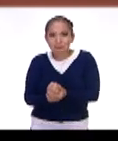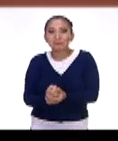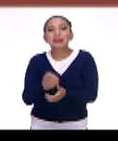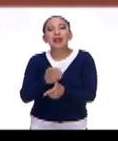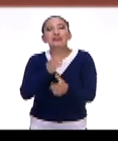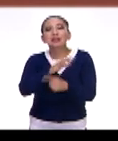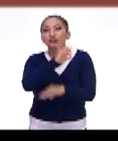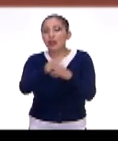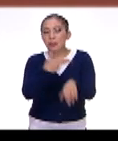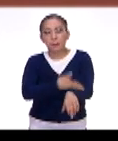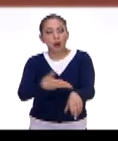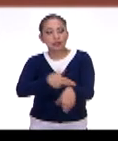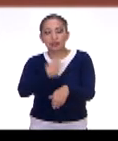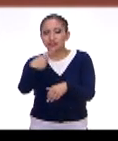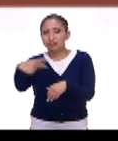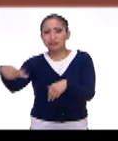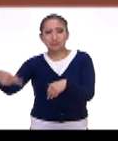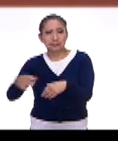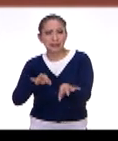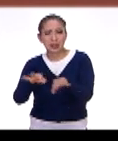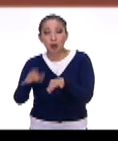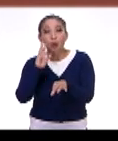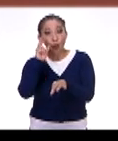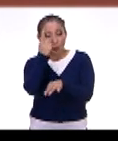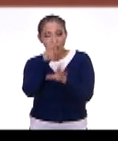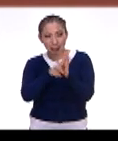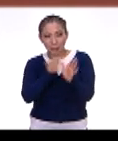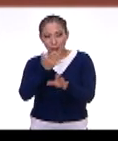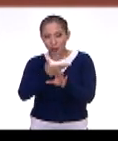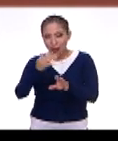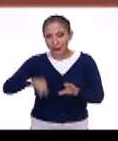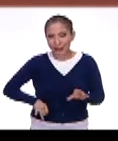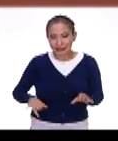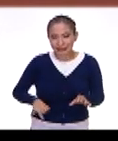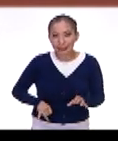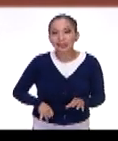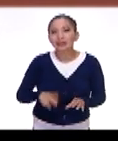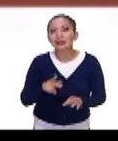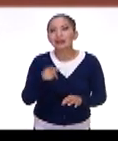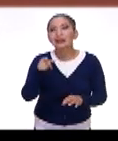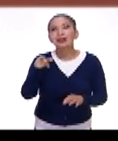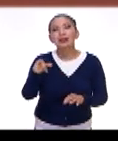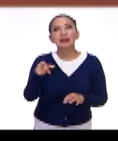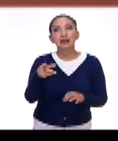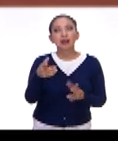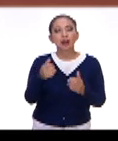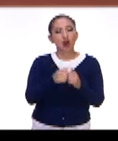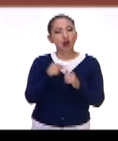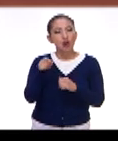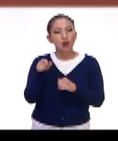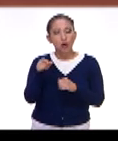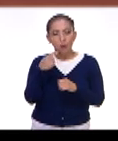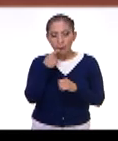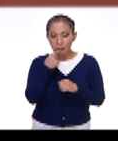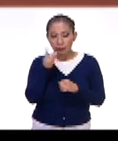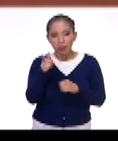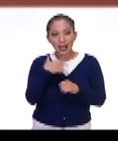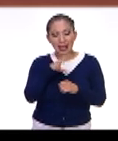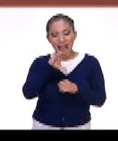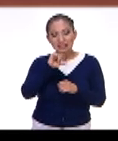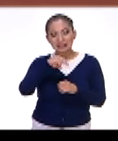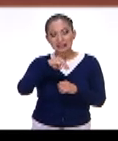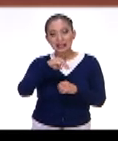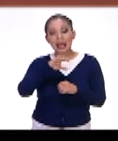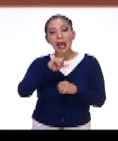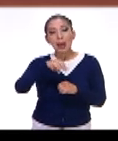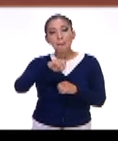Entonces todo tiene un proceso. En uno de los videos hay una parte muy interesante con la... con el escamol, con